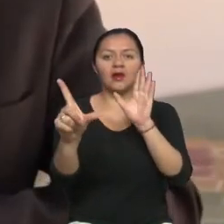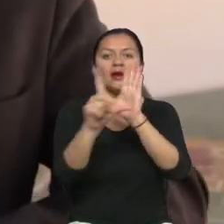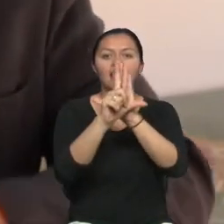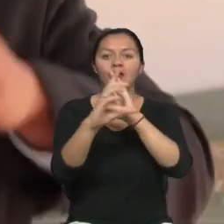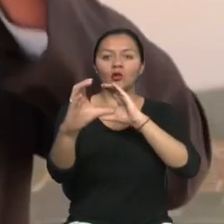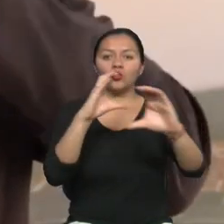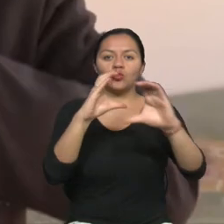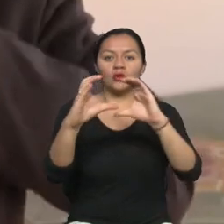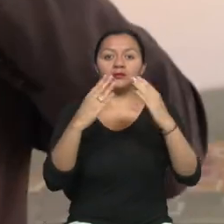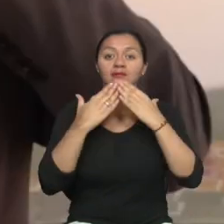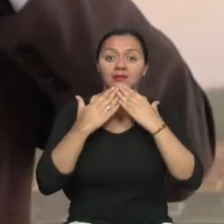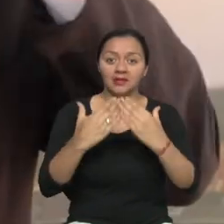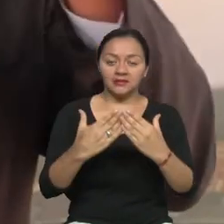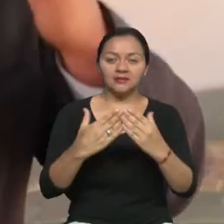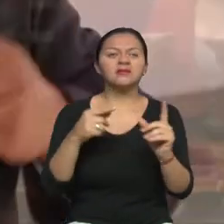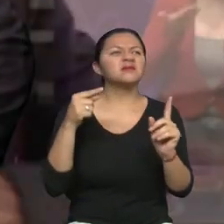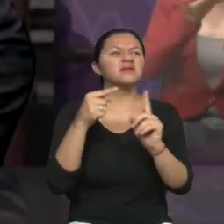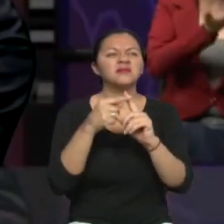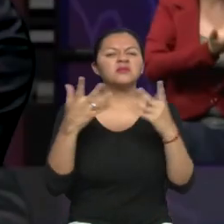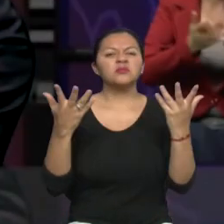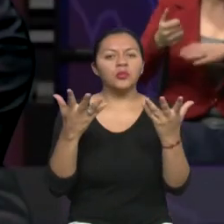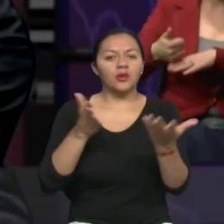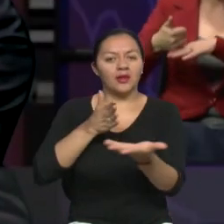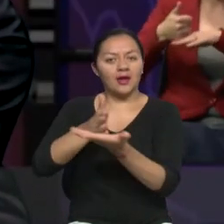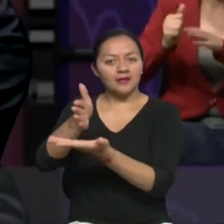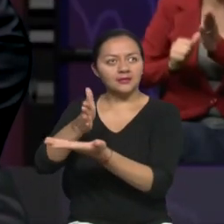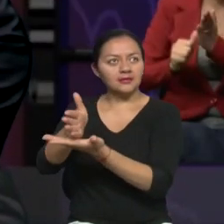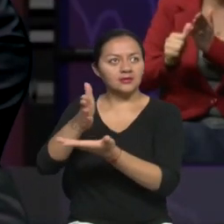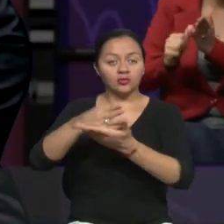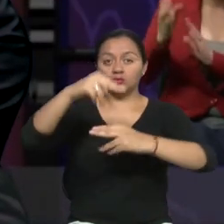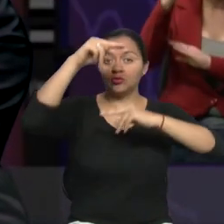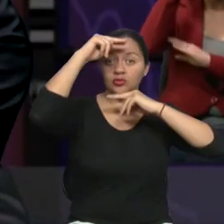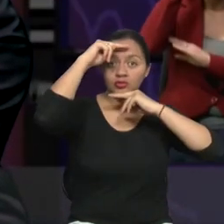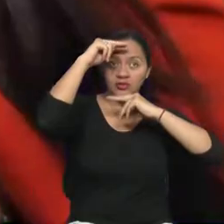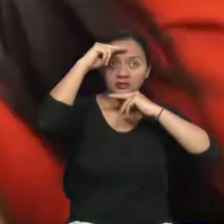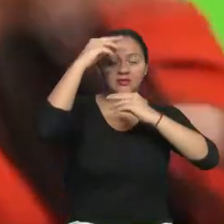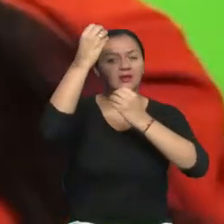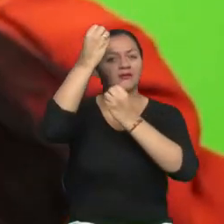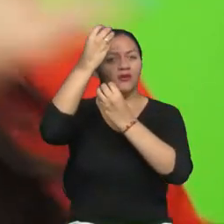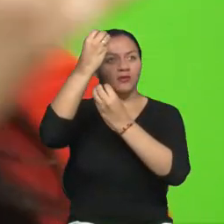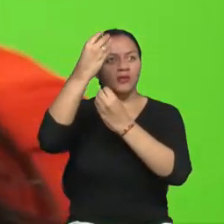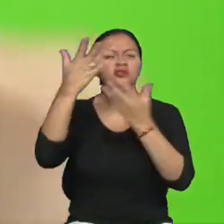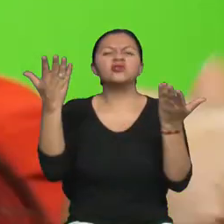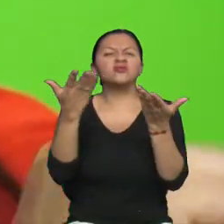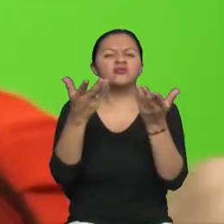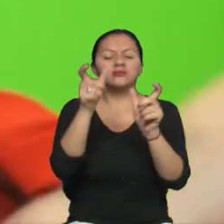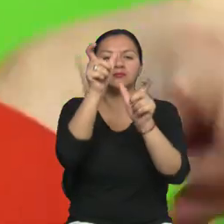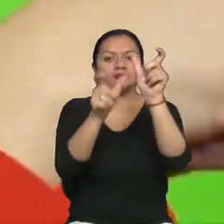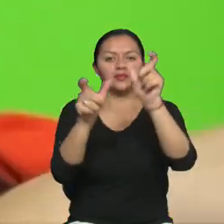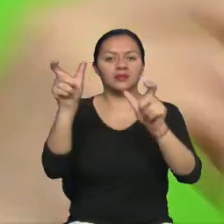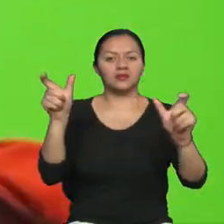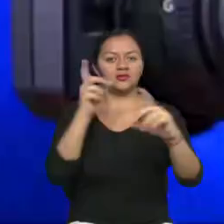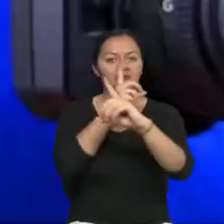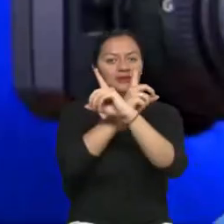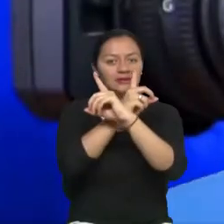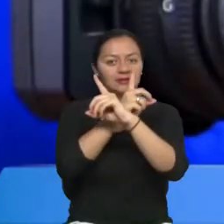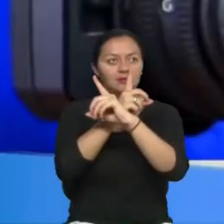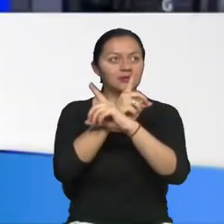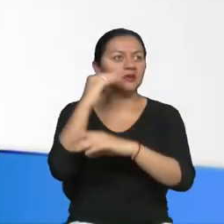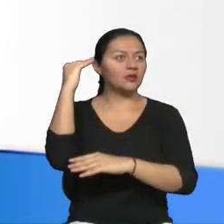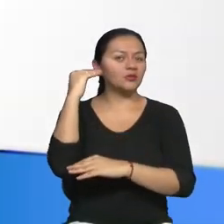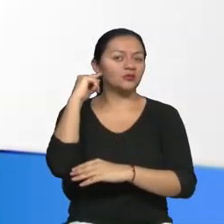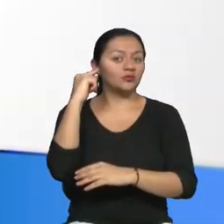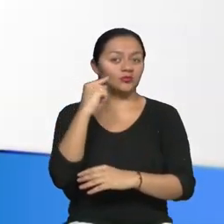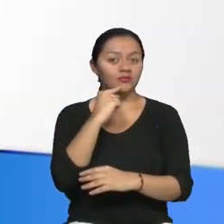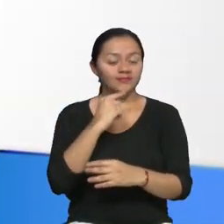comunicación, ya que facilita el acceso a las noticias e información de las personas con discapacidad auditiva.